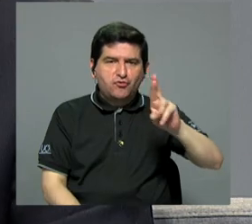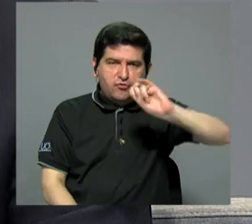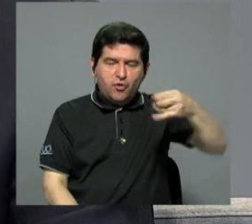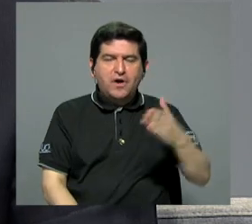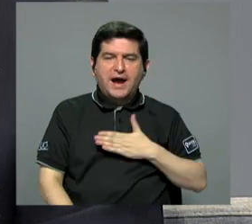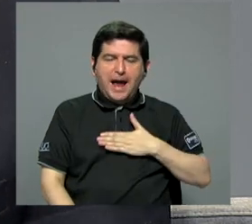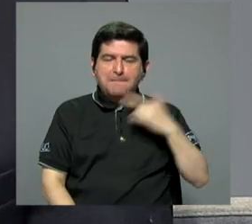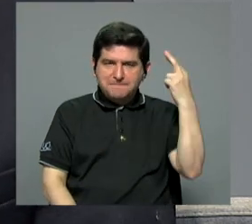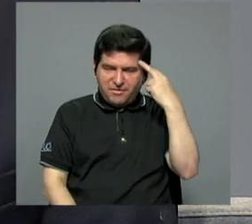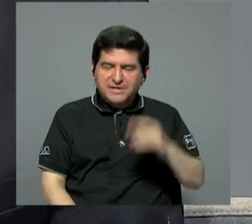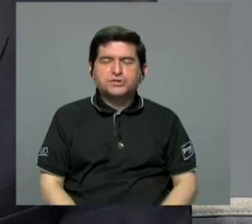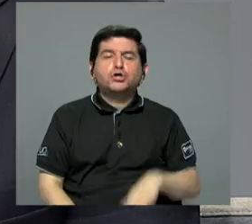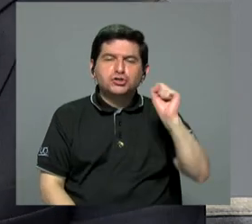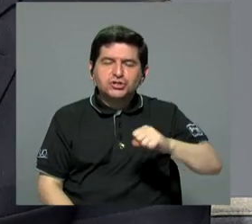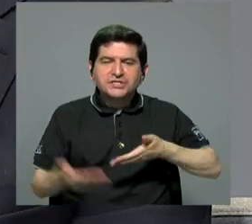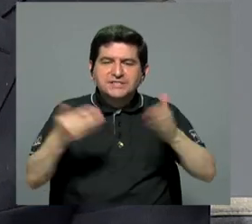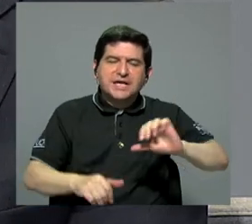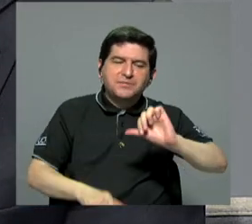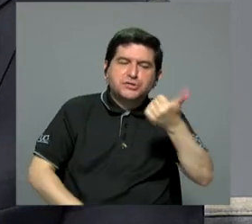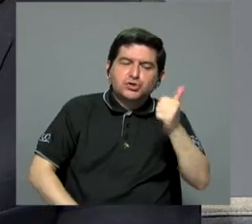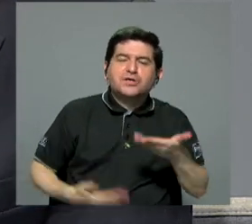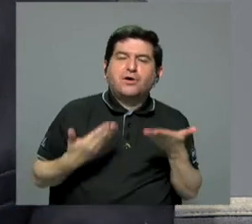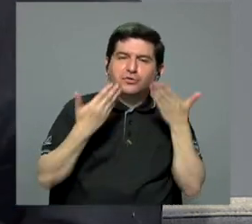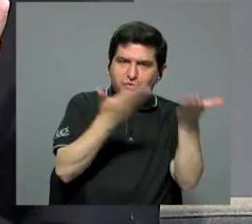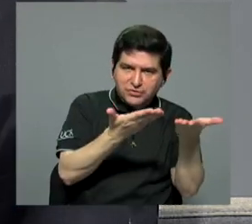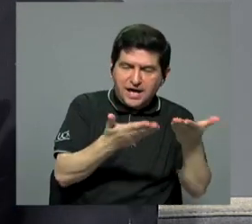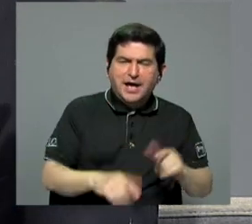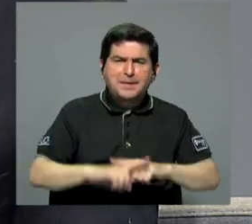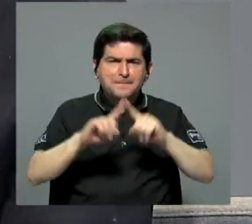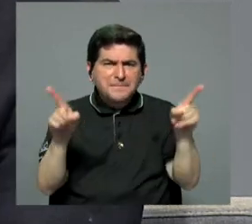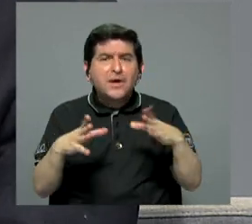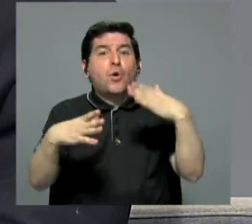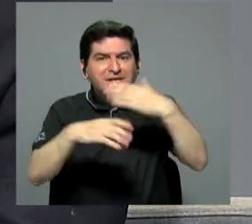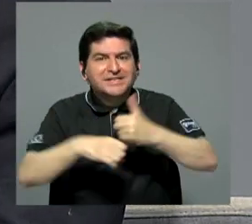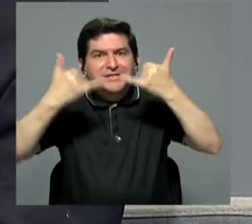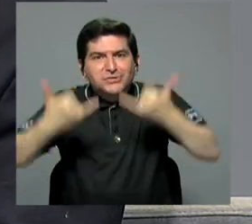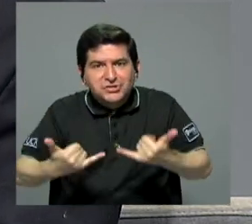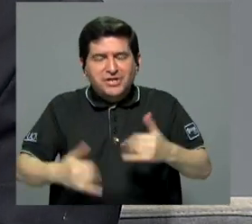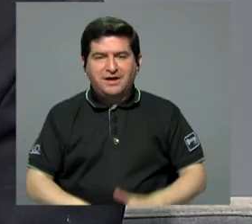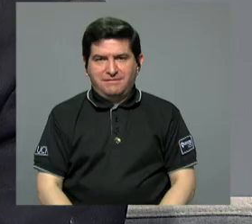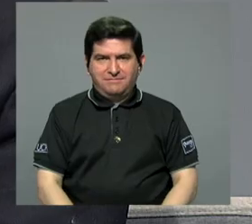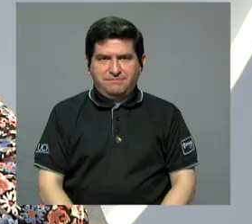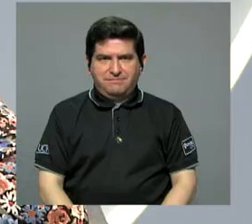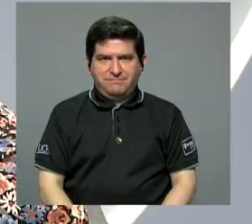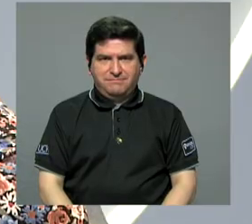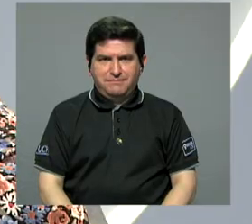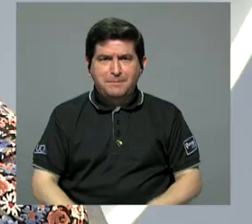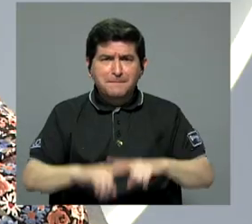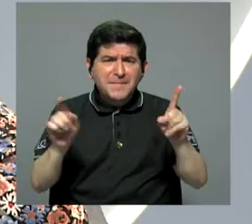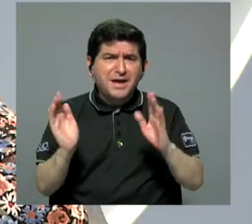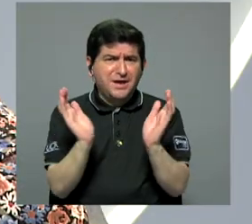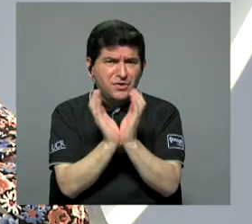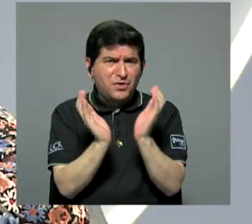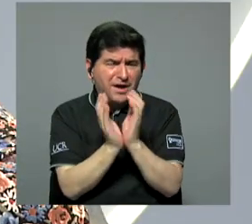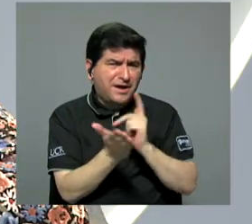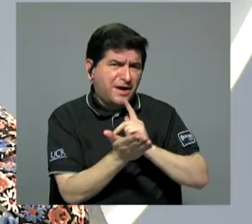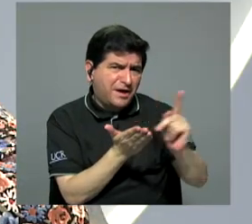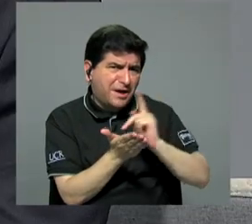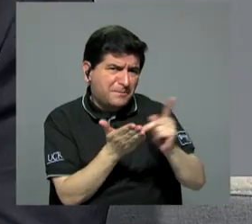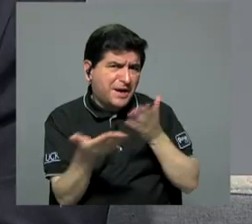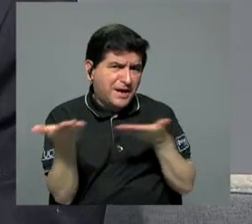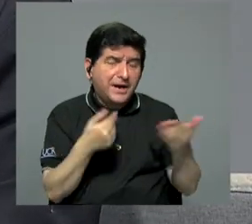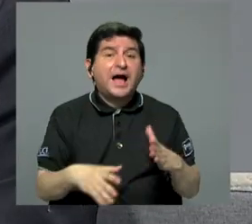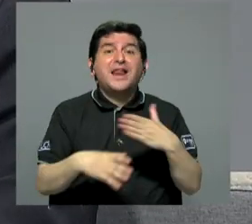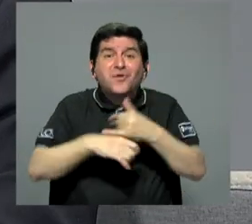me dé la razón, hay que tercerizar. Y sí, esa idea de él es muy buena. Bueno, pero tercericemos. Como lo dije yo, tercericemos. Pero finalmente la caja tendría que estar pagando esos